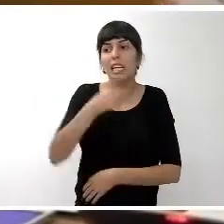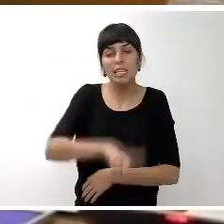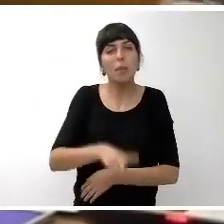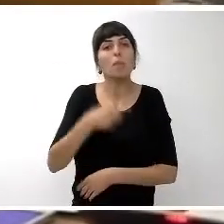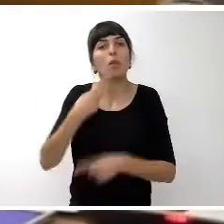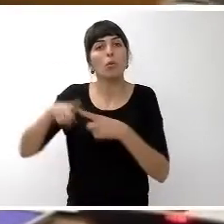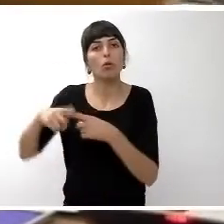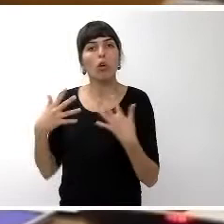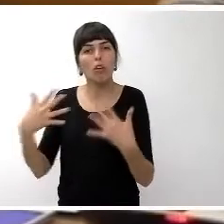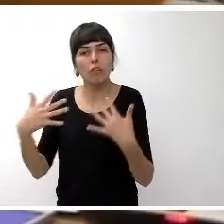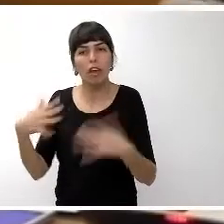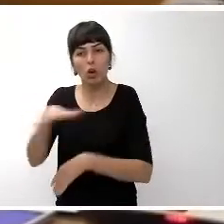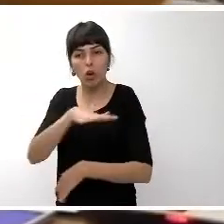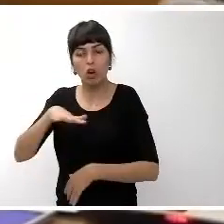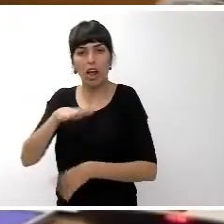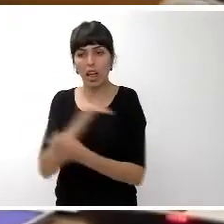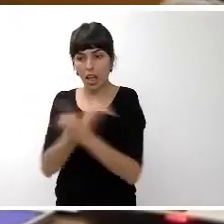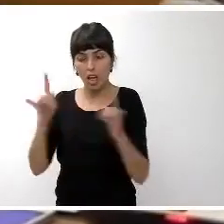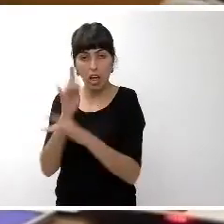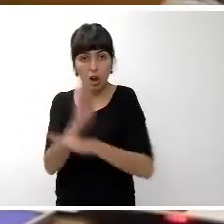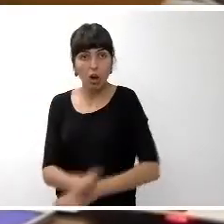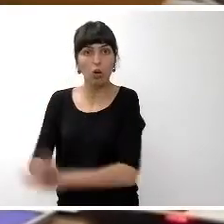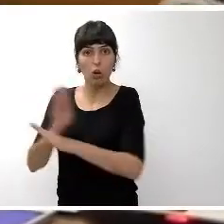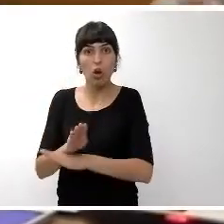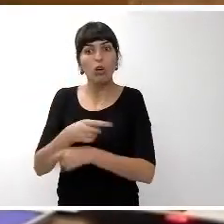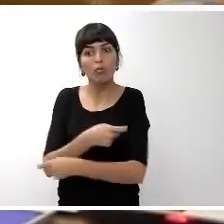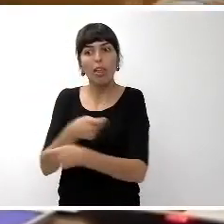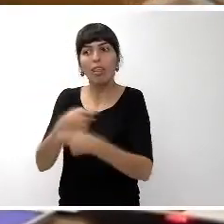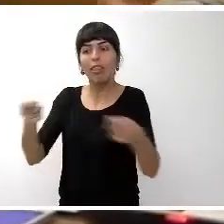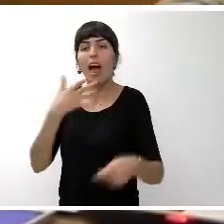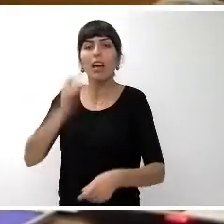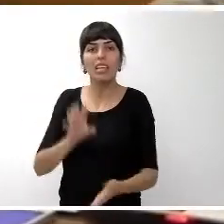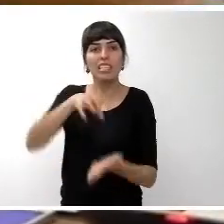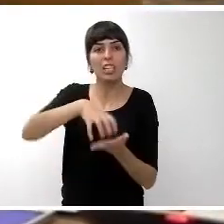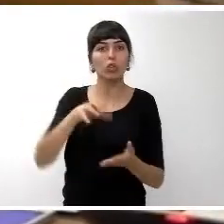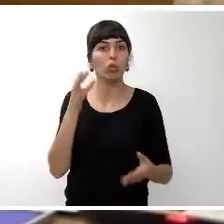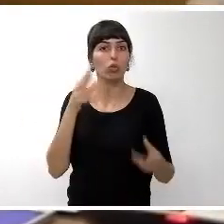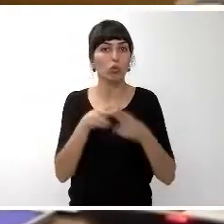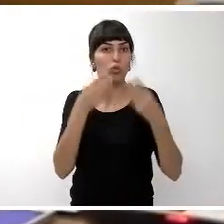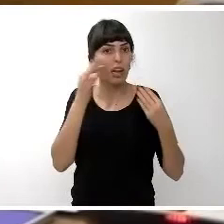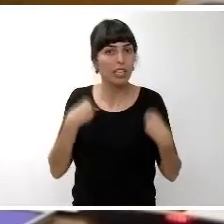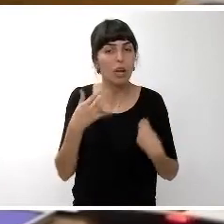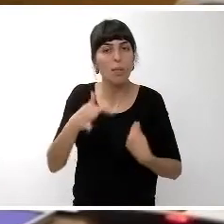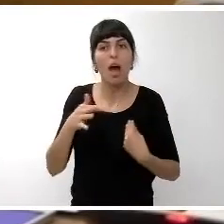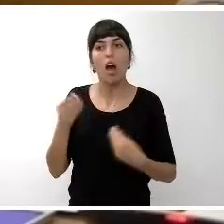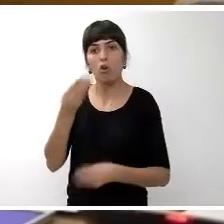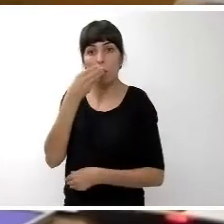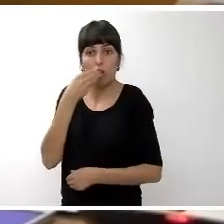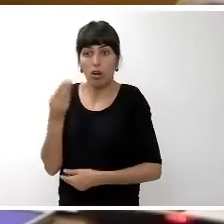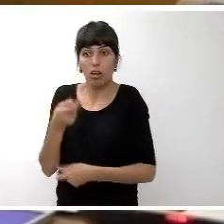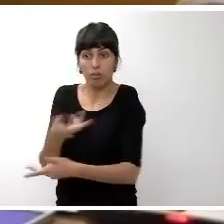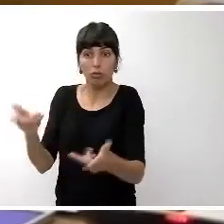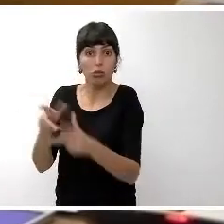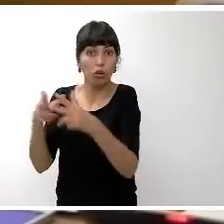locales ecológicos a todos los centros sociosanitarios a los comedores colectivos de cuya responsabilidad cuya